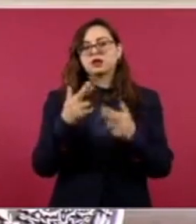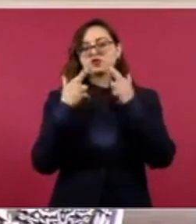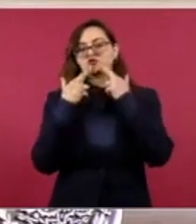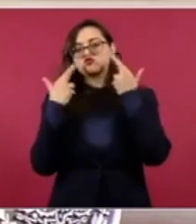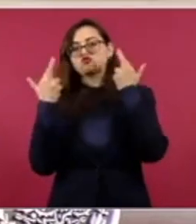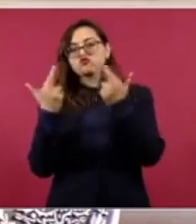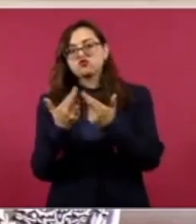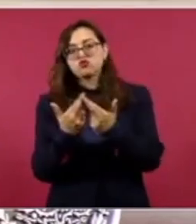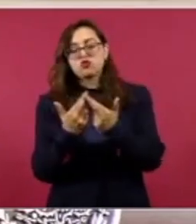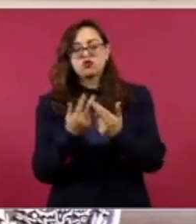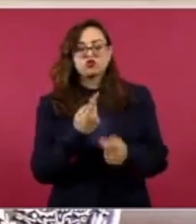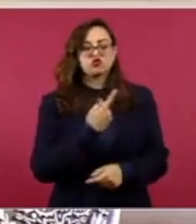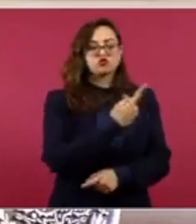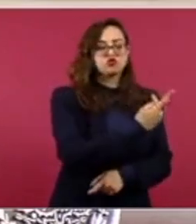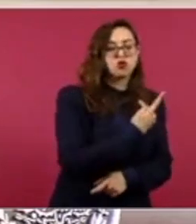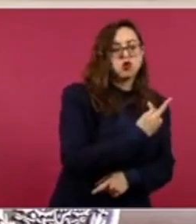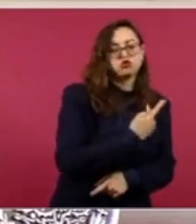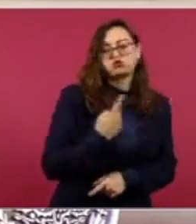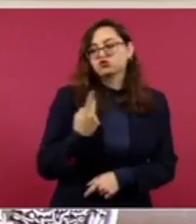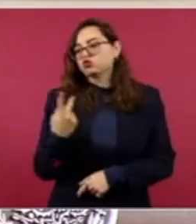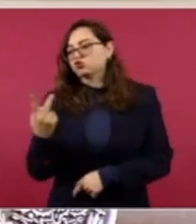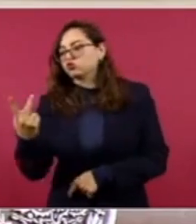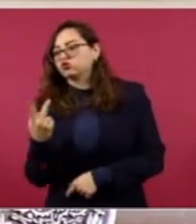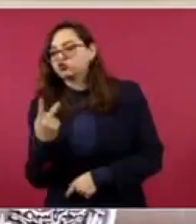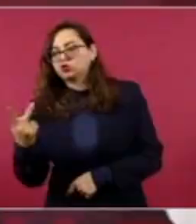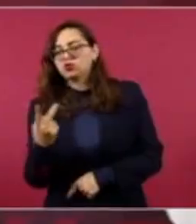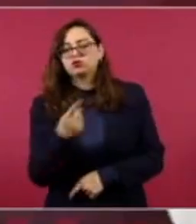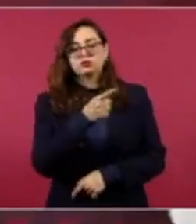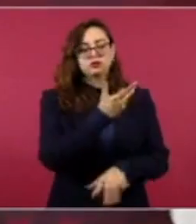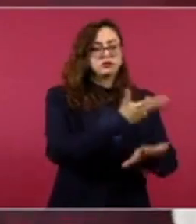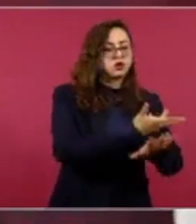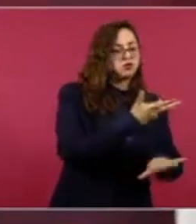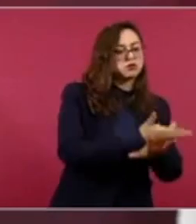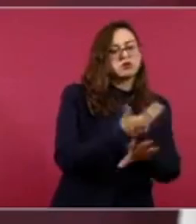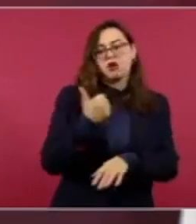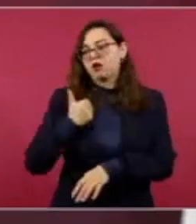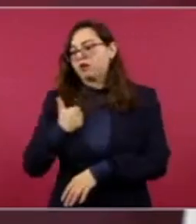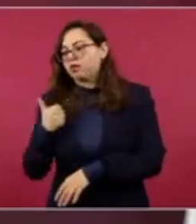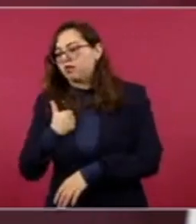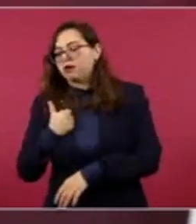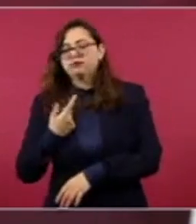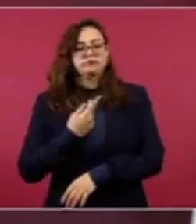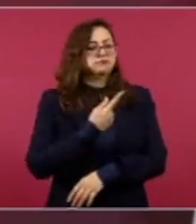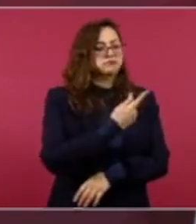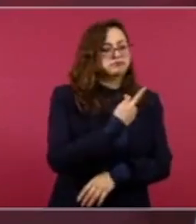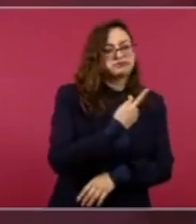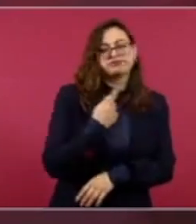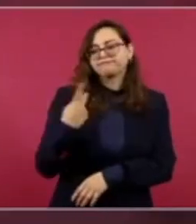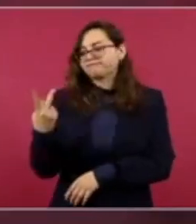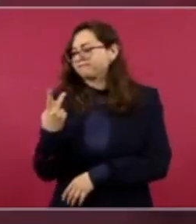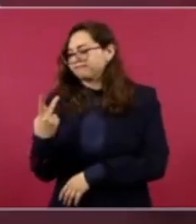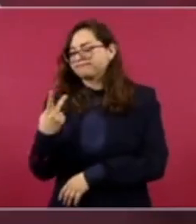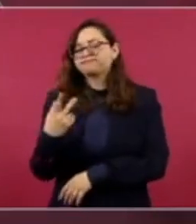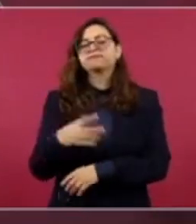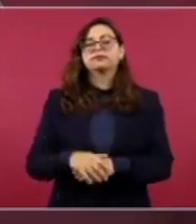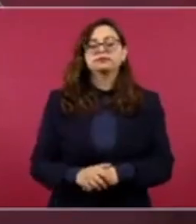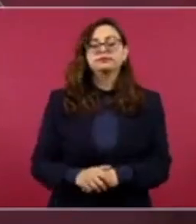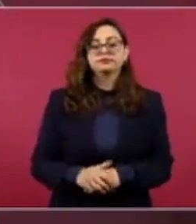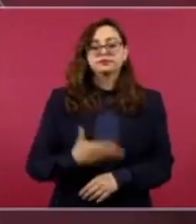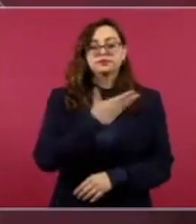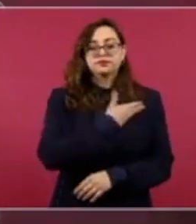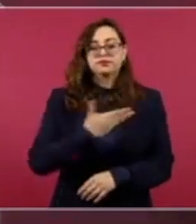con el presidente Biden como con el primer ministro Trudeau. El presidente Biden va